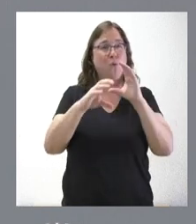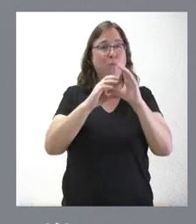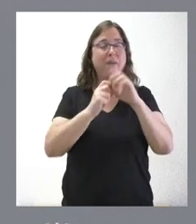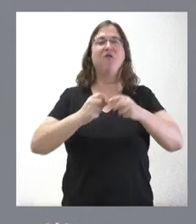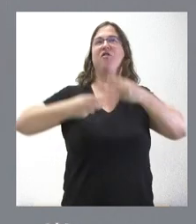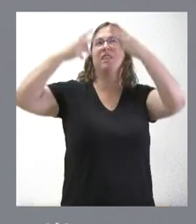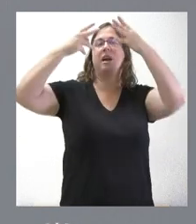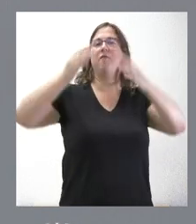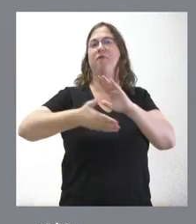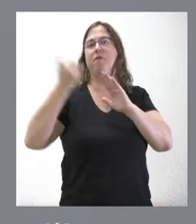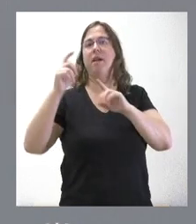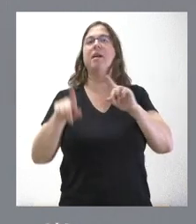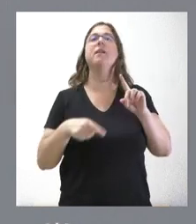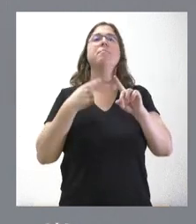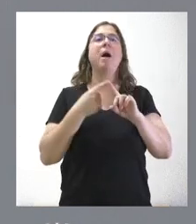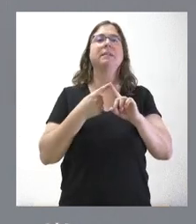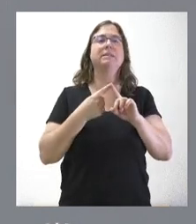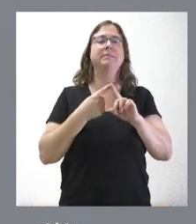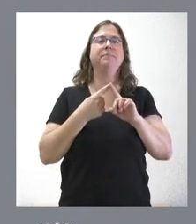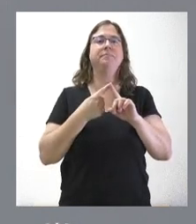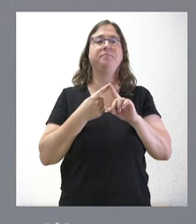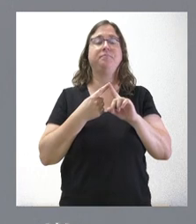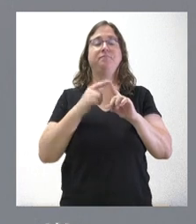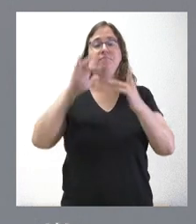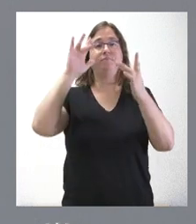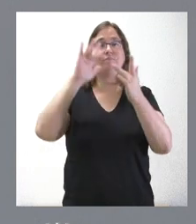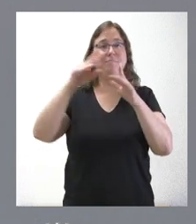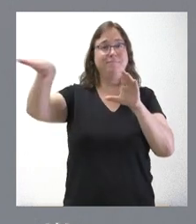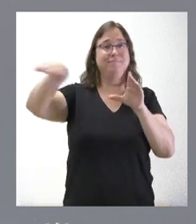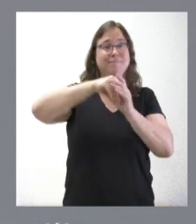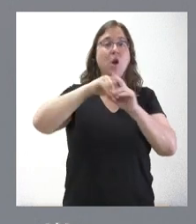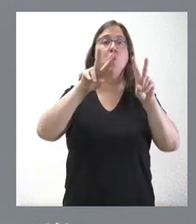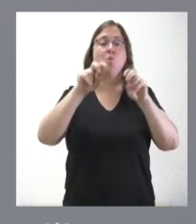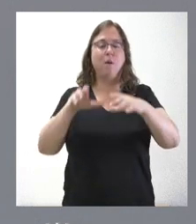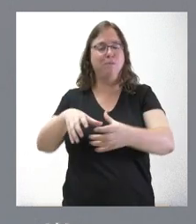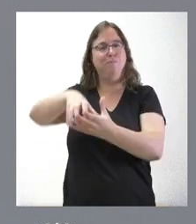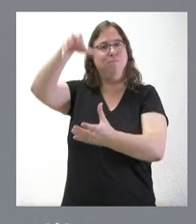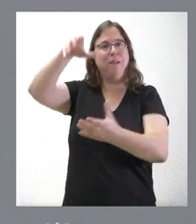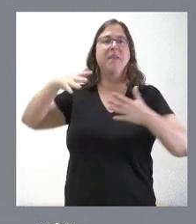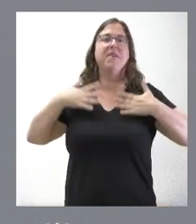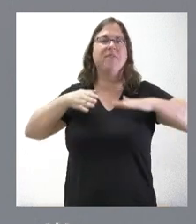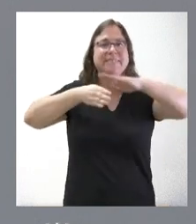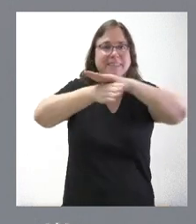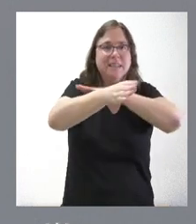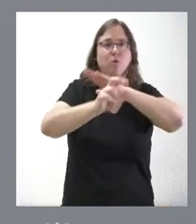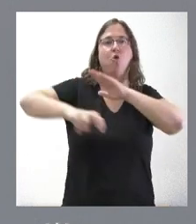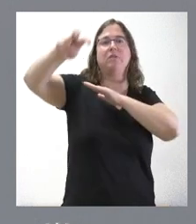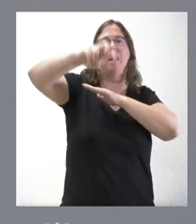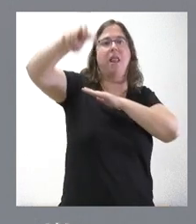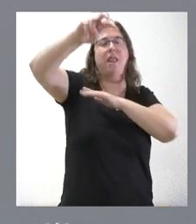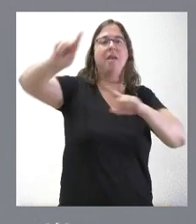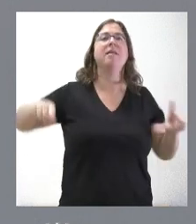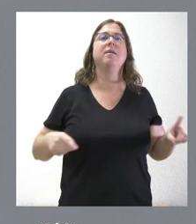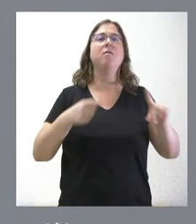edificio y se procederá a la inserción de un nuevo volumen donde se alojará un vestíbulo, la escalera principal y se incluirán